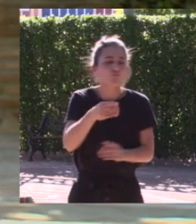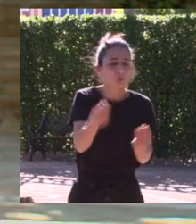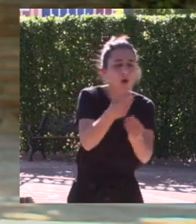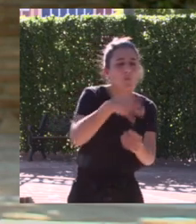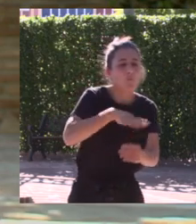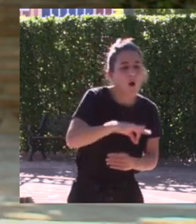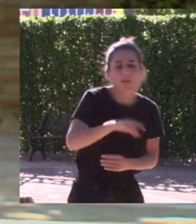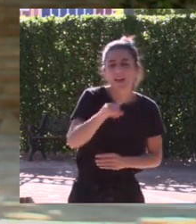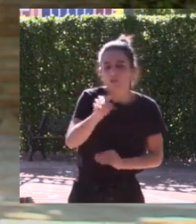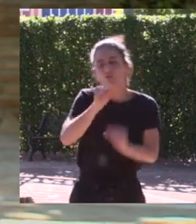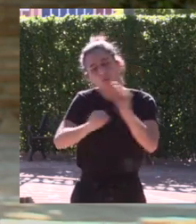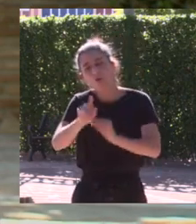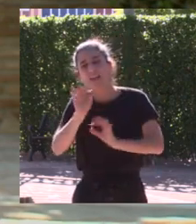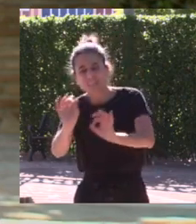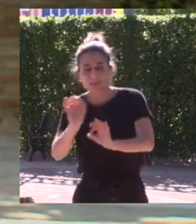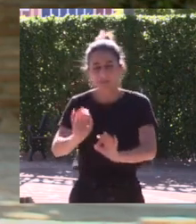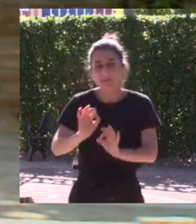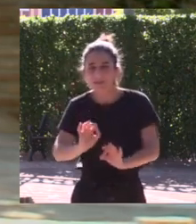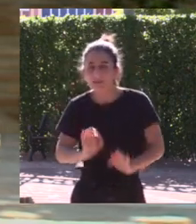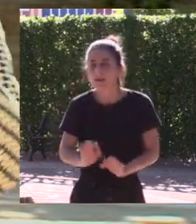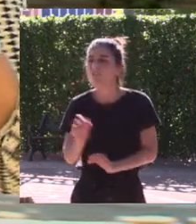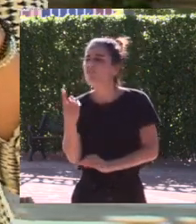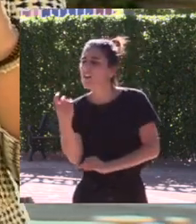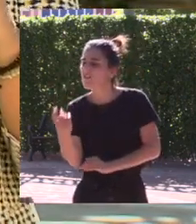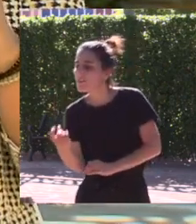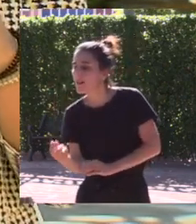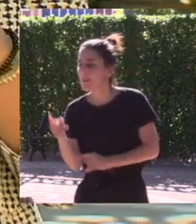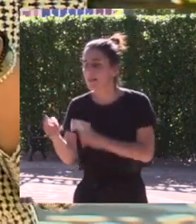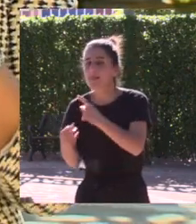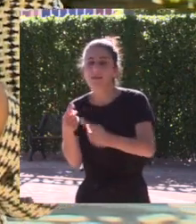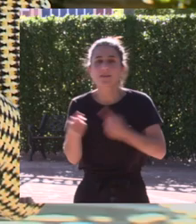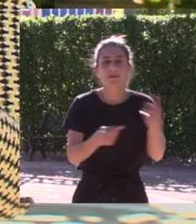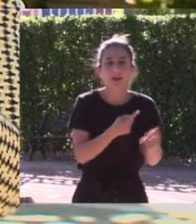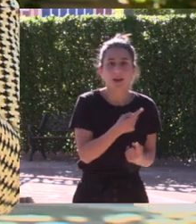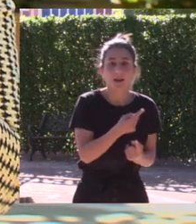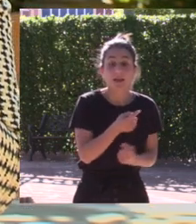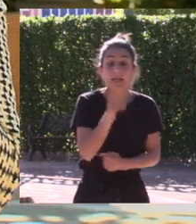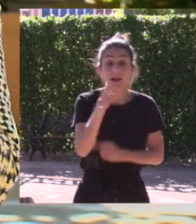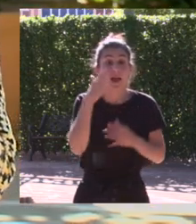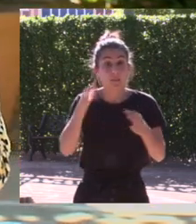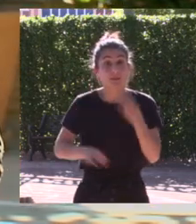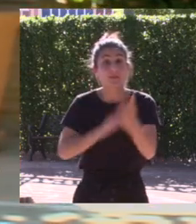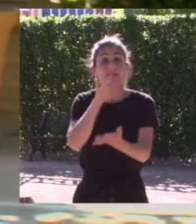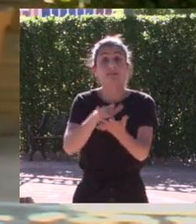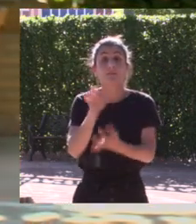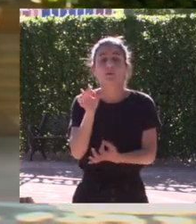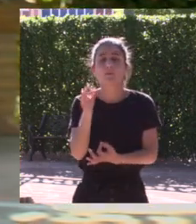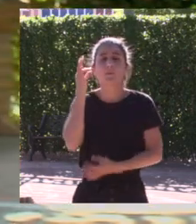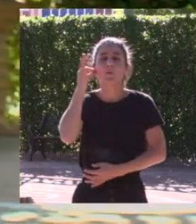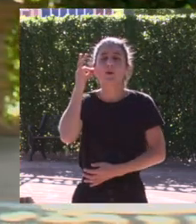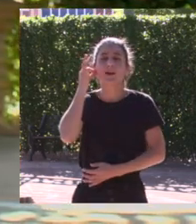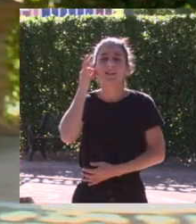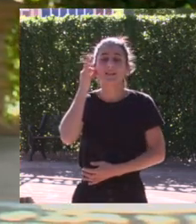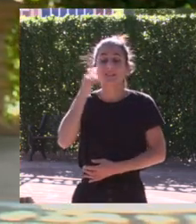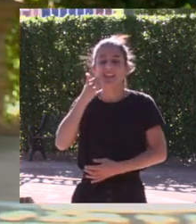que pueden mejorar cosas que se pueden solucionar cosas que faltan realmente llega el momento en el que yo creo